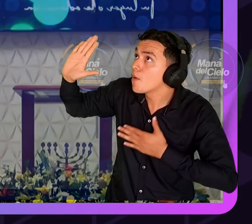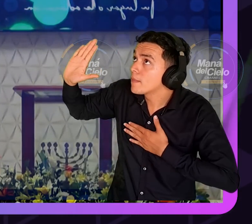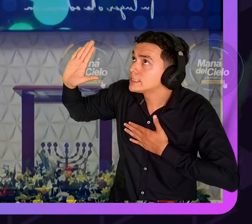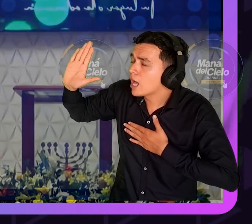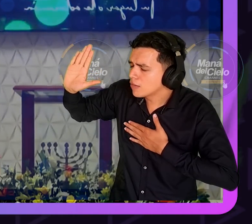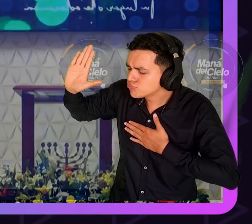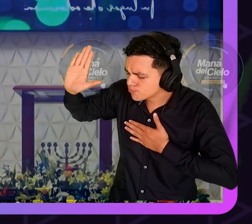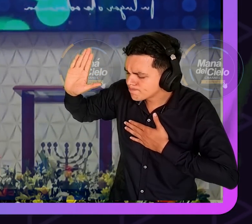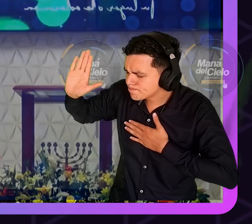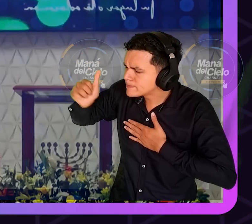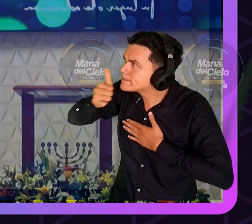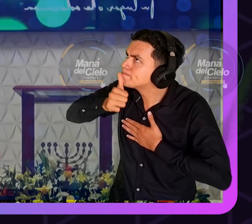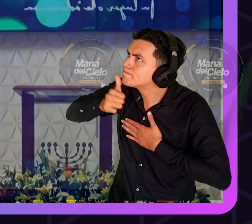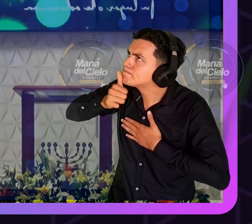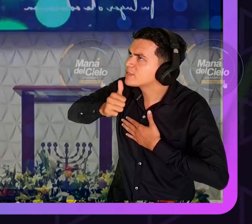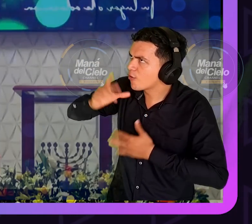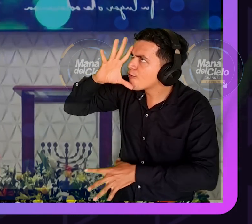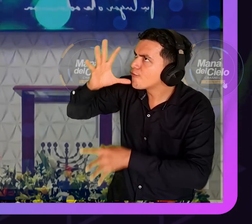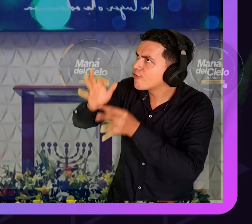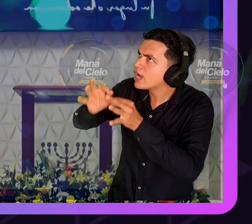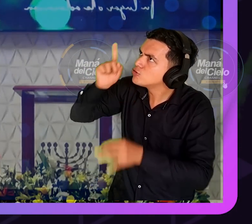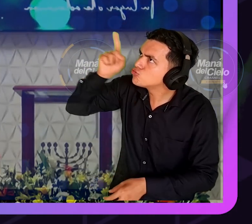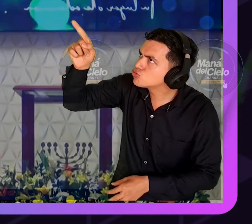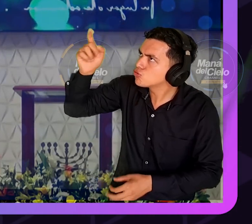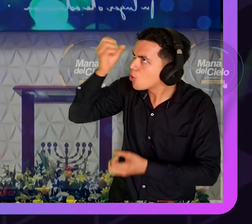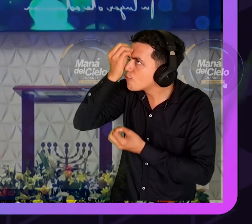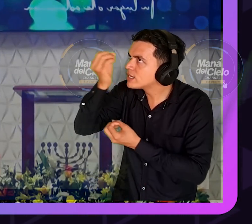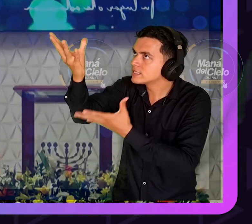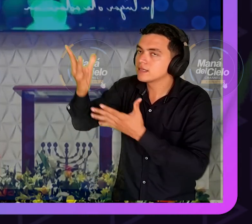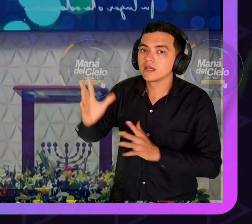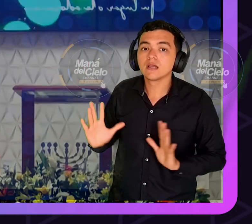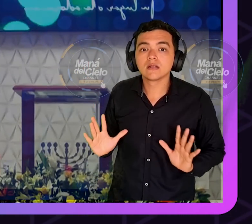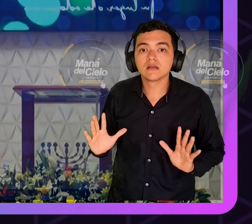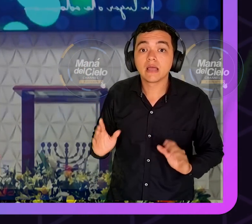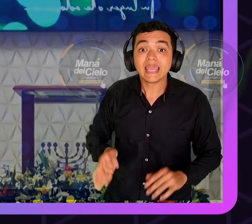está bien pero eso no puede reemplazar al Espíritu Santo